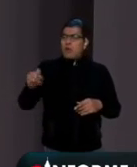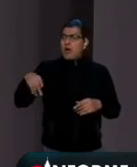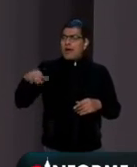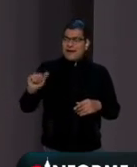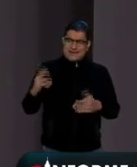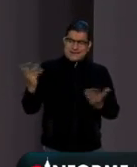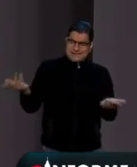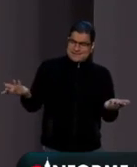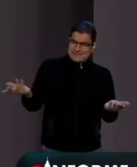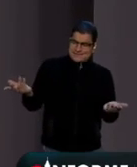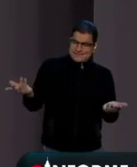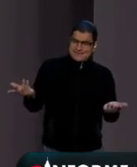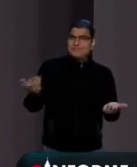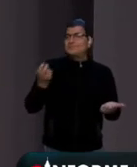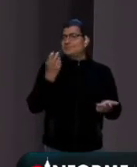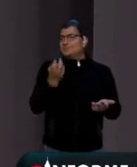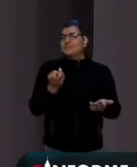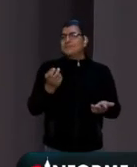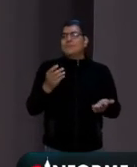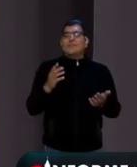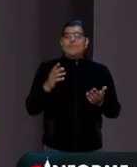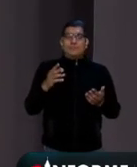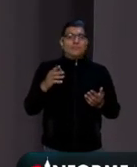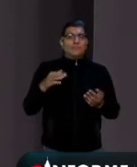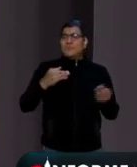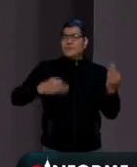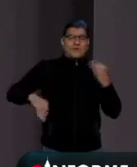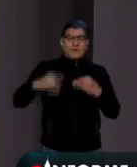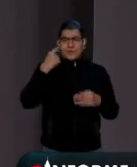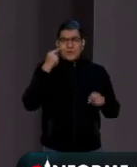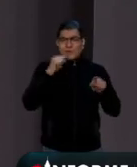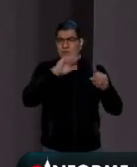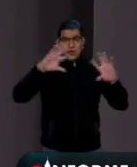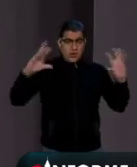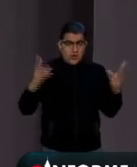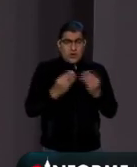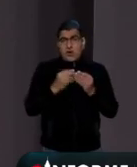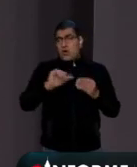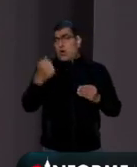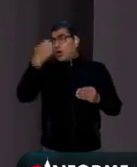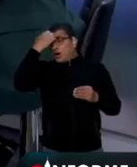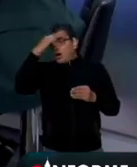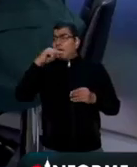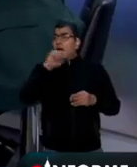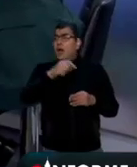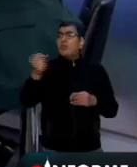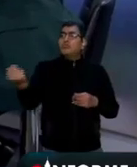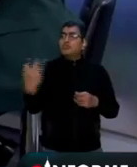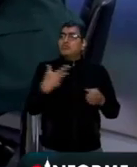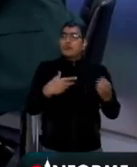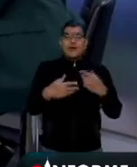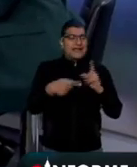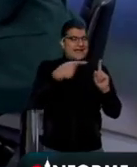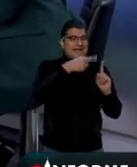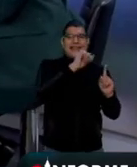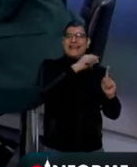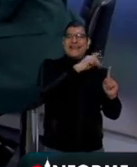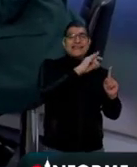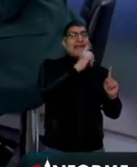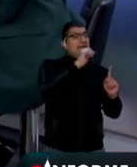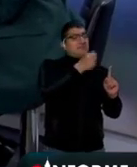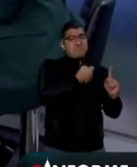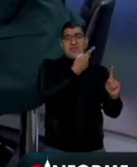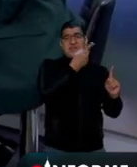Es decir, vaya, por todos lados, si esto lo sumas a otras expresiones de Lili Telles, pero en general